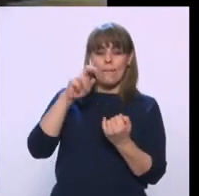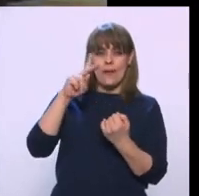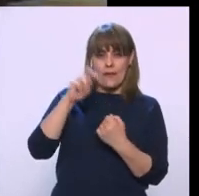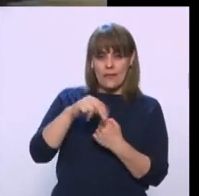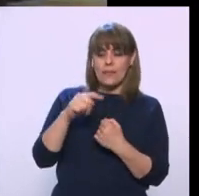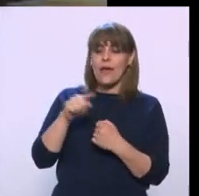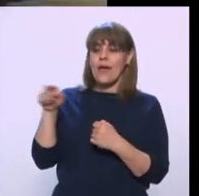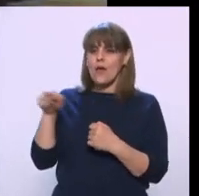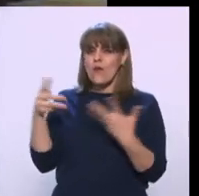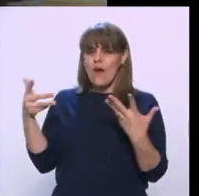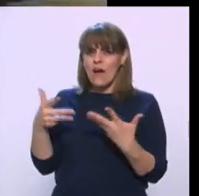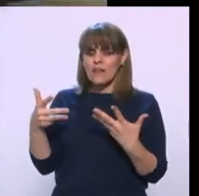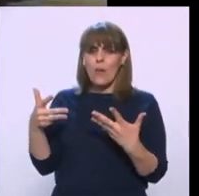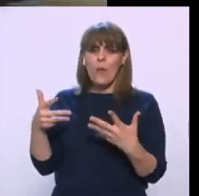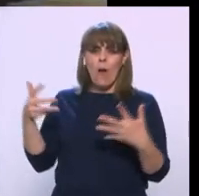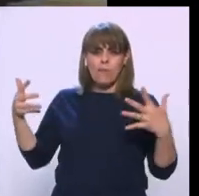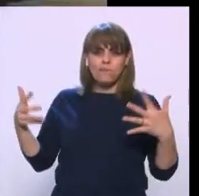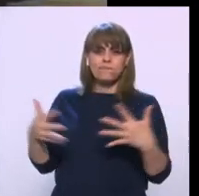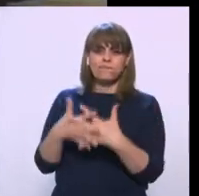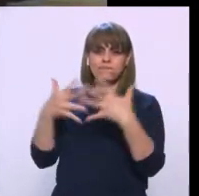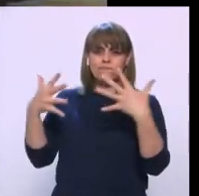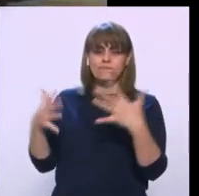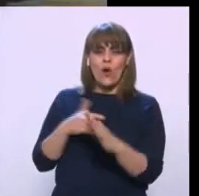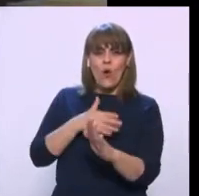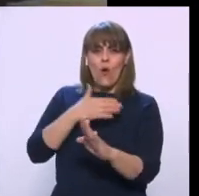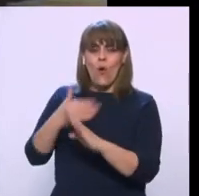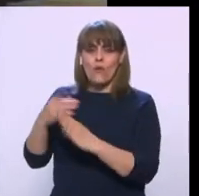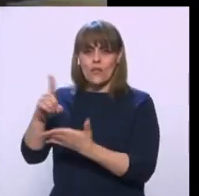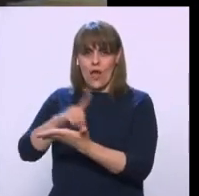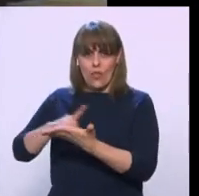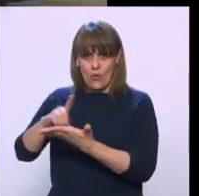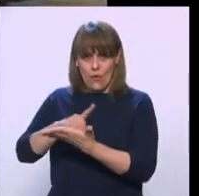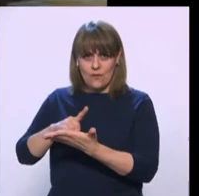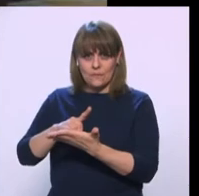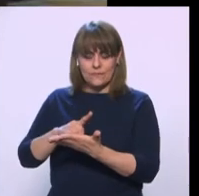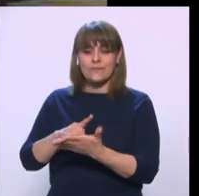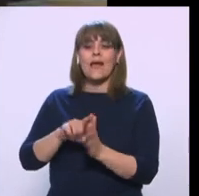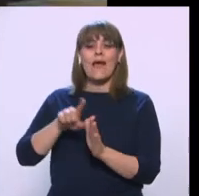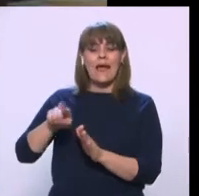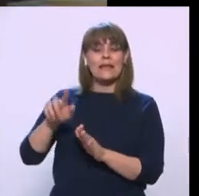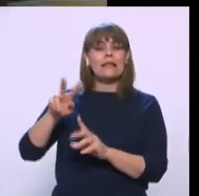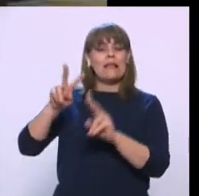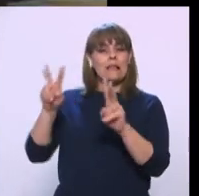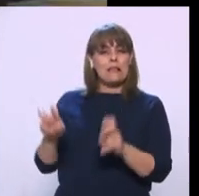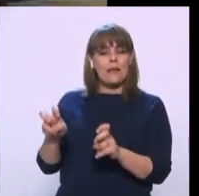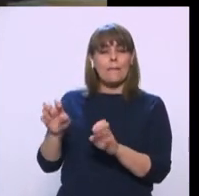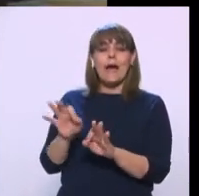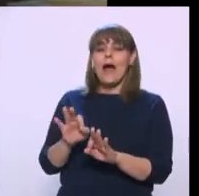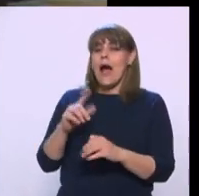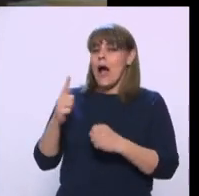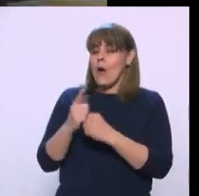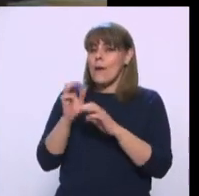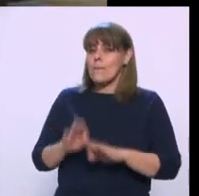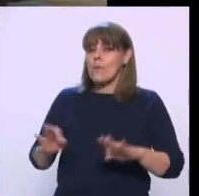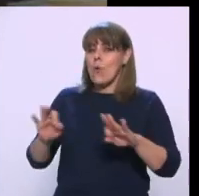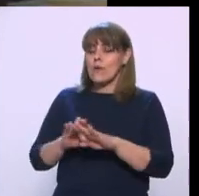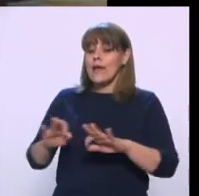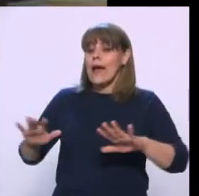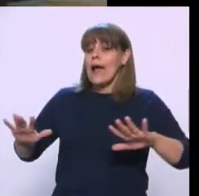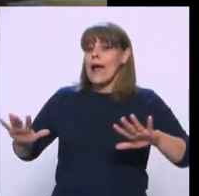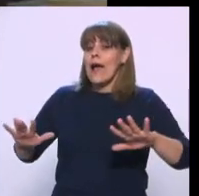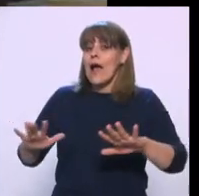imperó fue la guerra del narco. Y a propósito de la guerra del narco, hay también un hecho fundamental, el cambio del